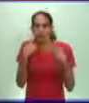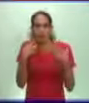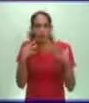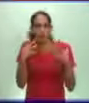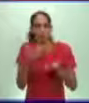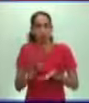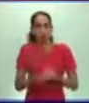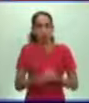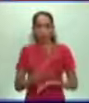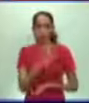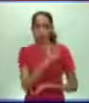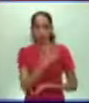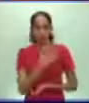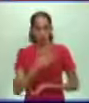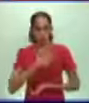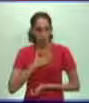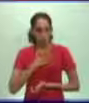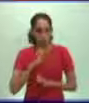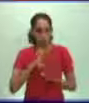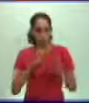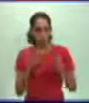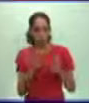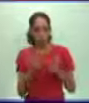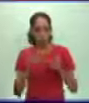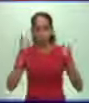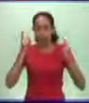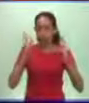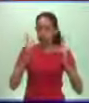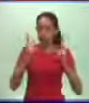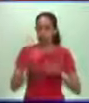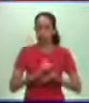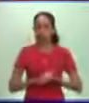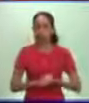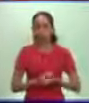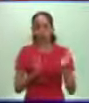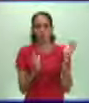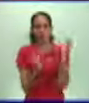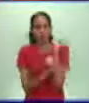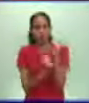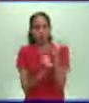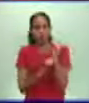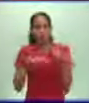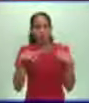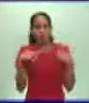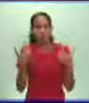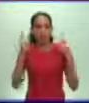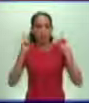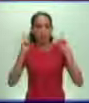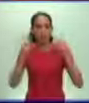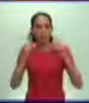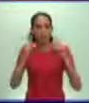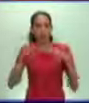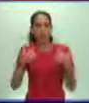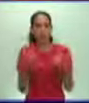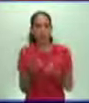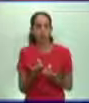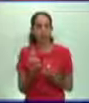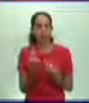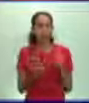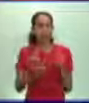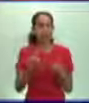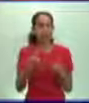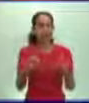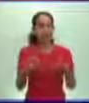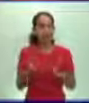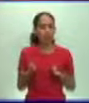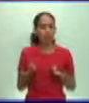que muchas veces obviaba el poder del rey. Recuerden que la Iglesia comenzó a adoptar medidas a beneficio propio